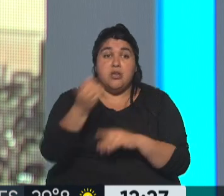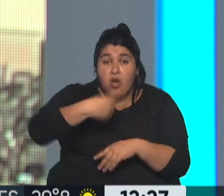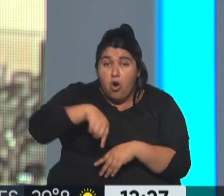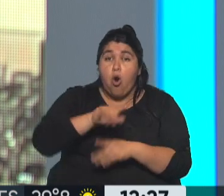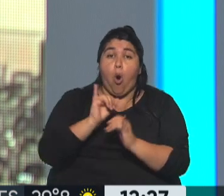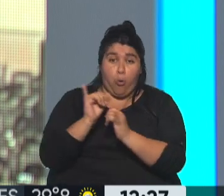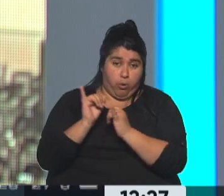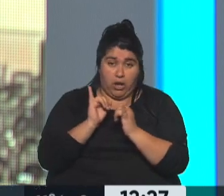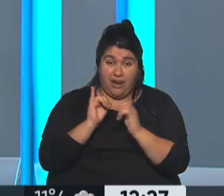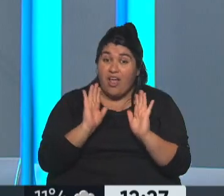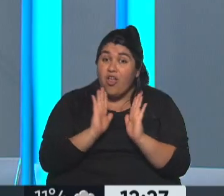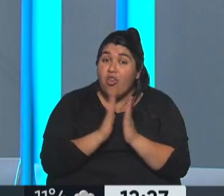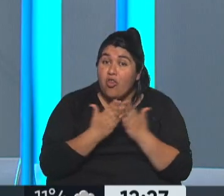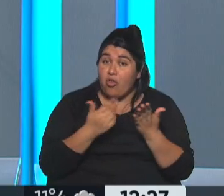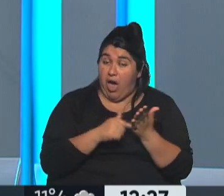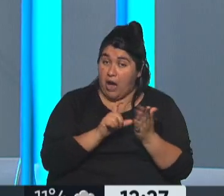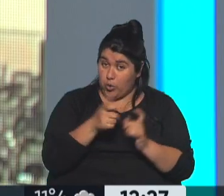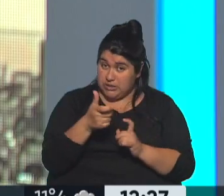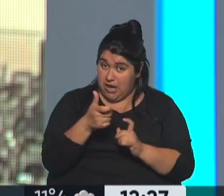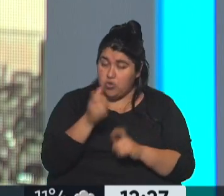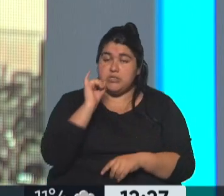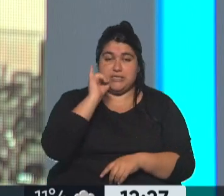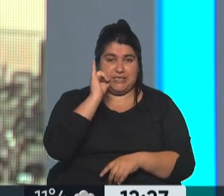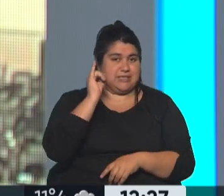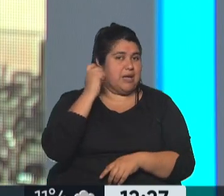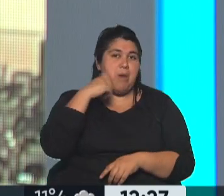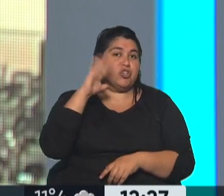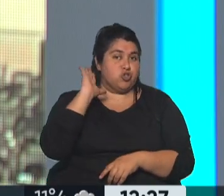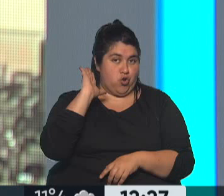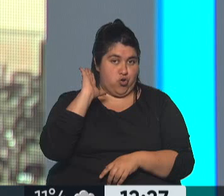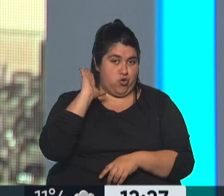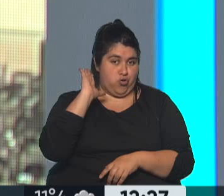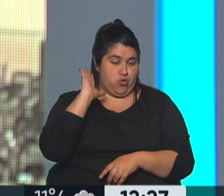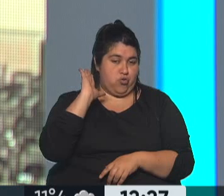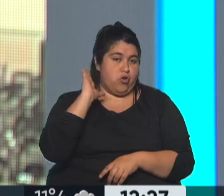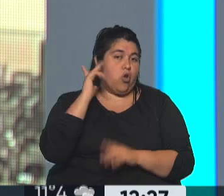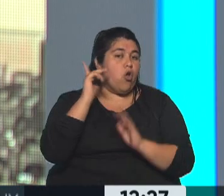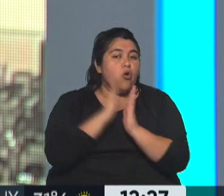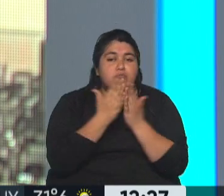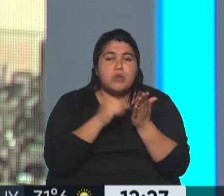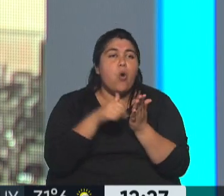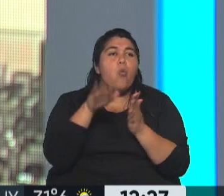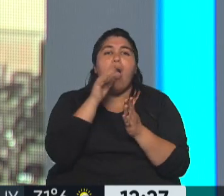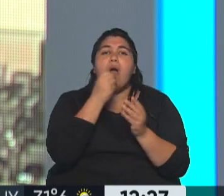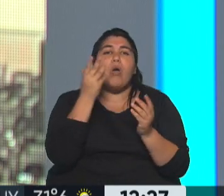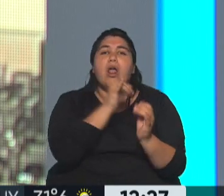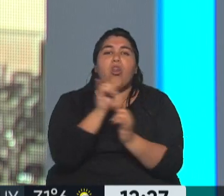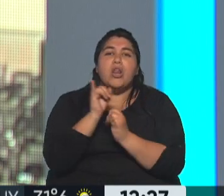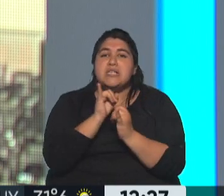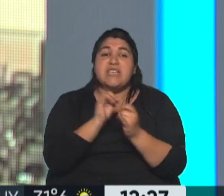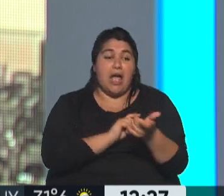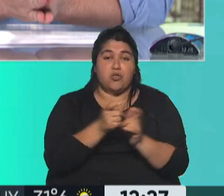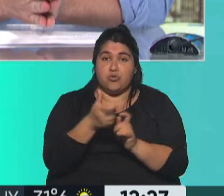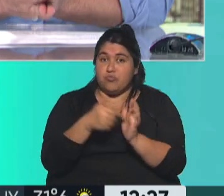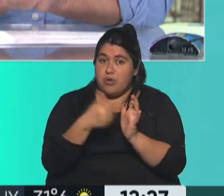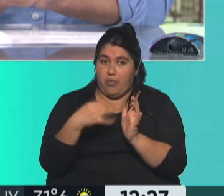del padrón. Con el documento ya actualizado siempre. Con el documento de mayor, o sea, el documento que cualquier adolescente tiene que hacer a los